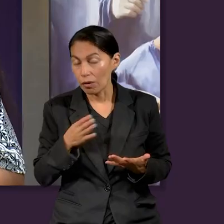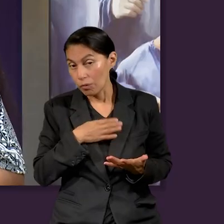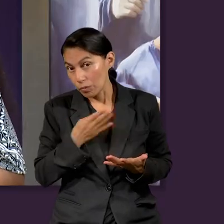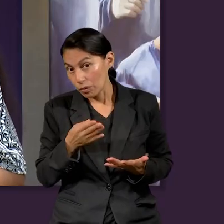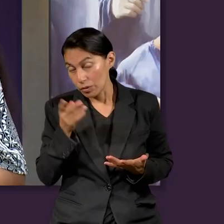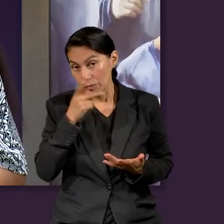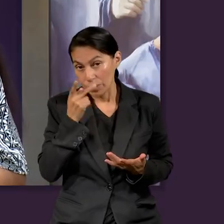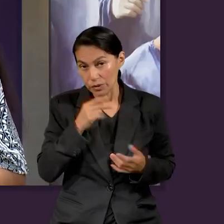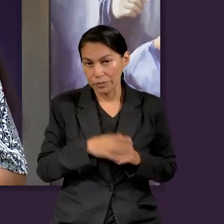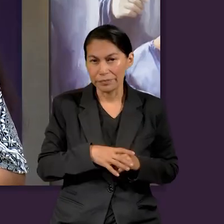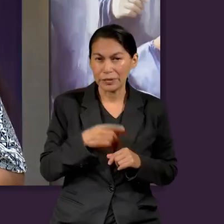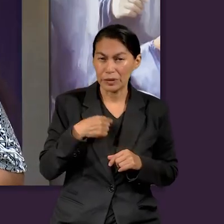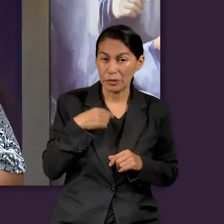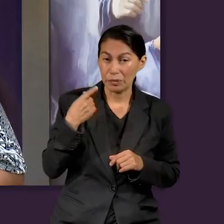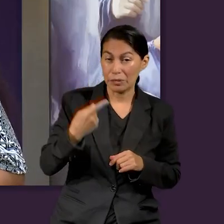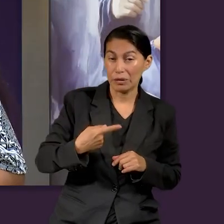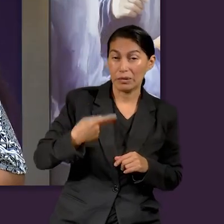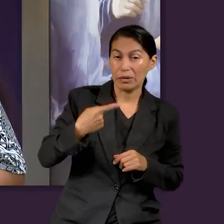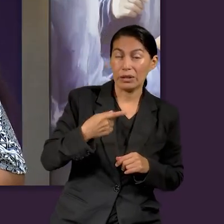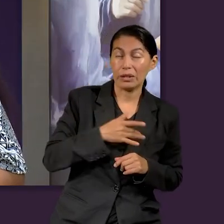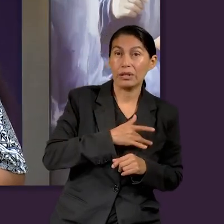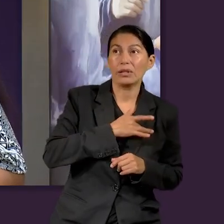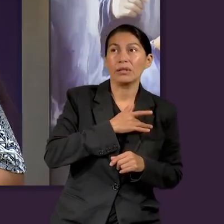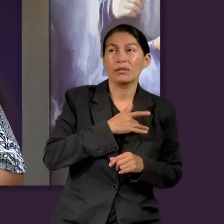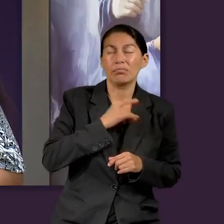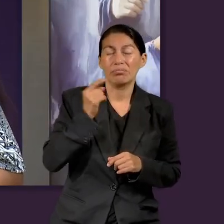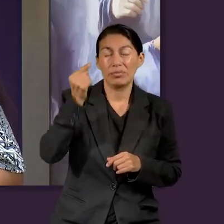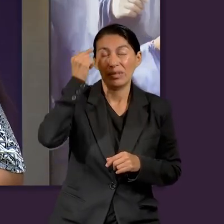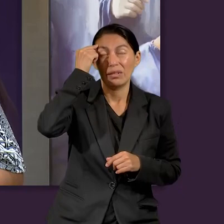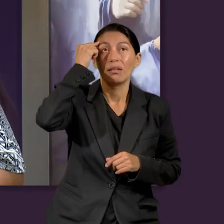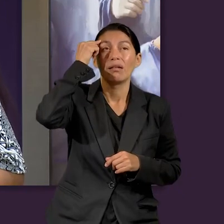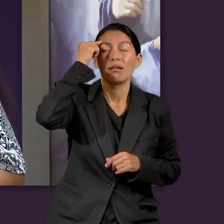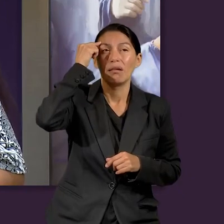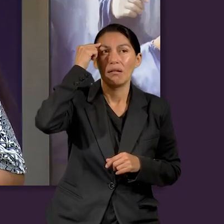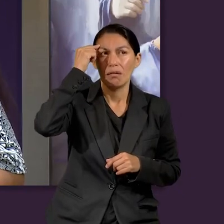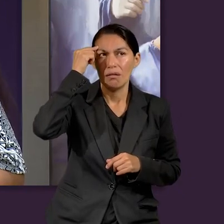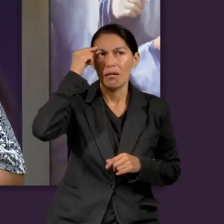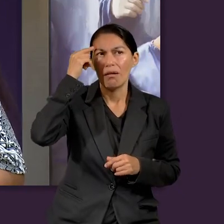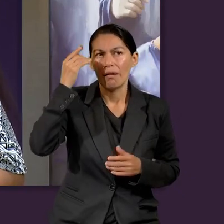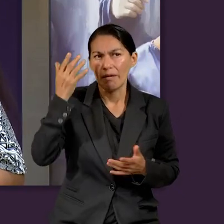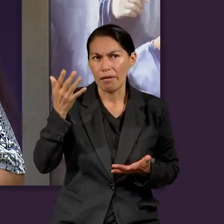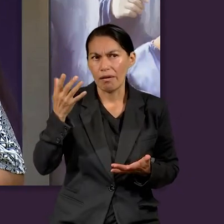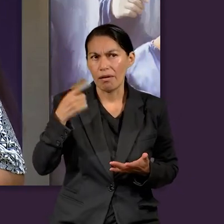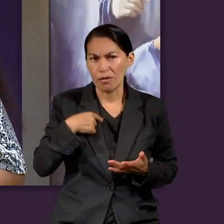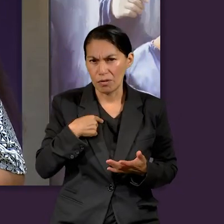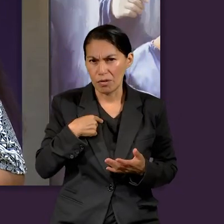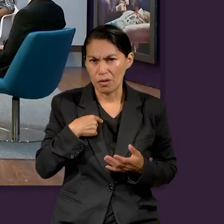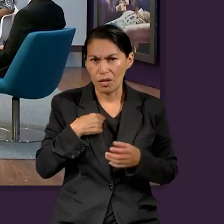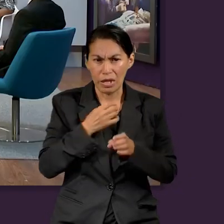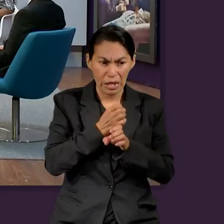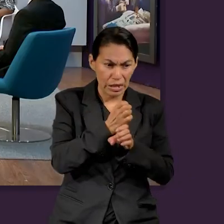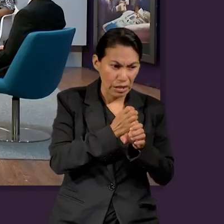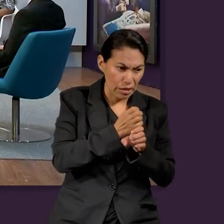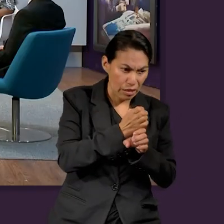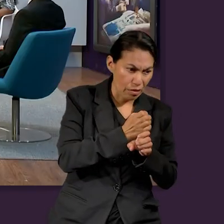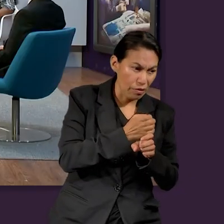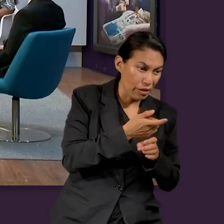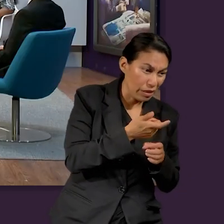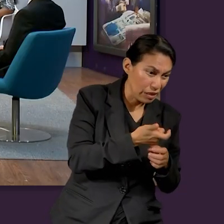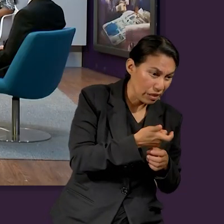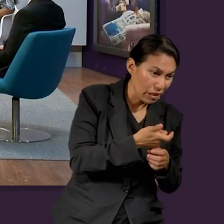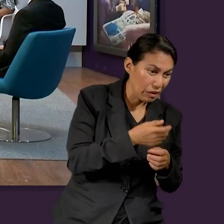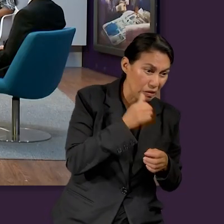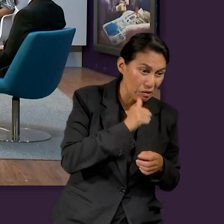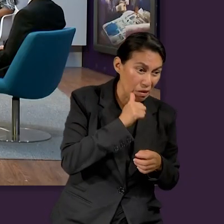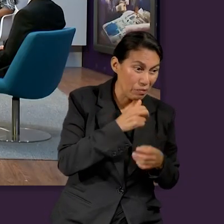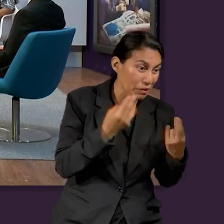bien, Pastor. Creo que al escuchar esta pregunta, lo primero que se me viene a la mente, o en lo que pienso, es en no ser esclavos del dinero.